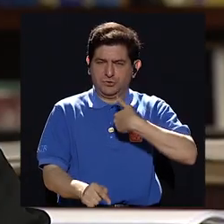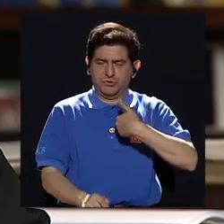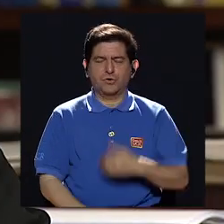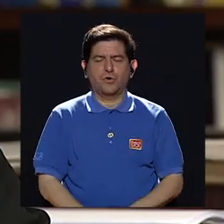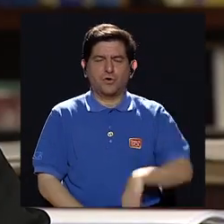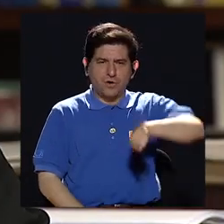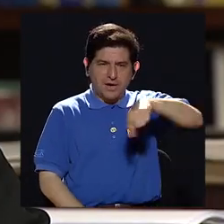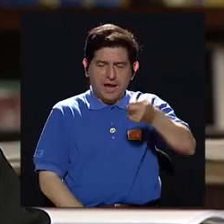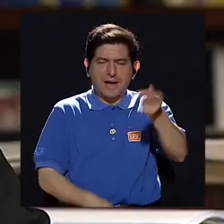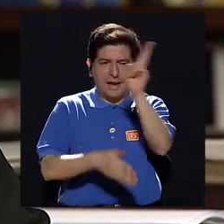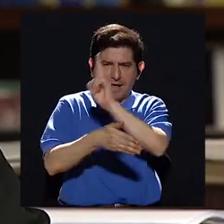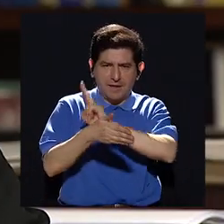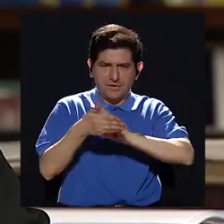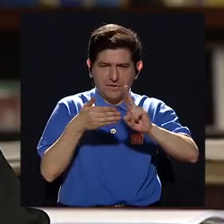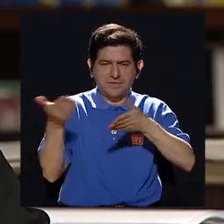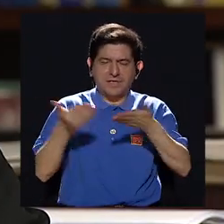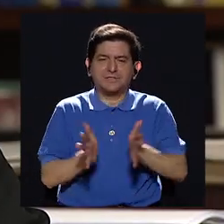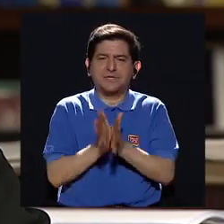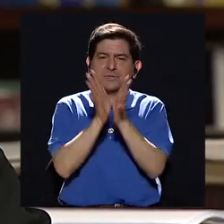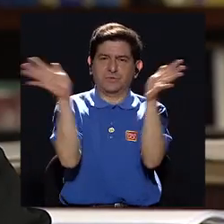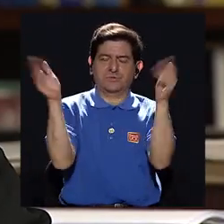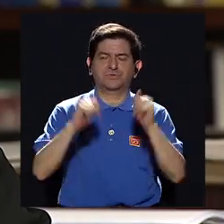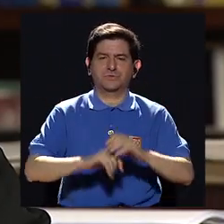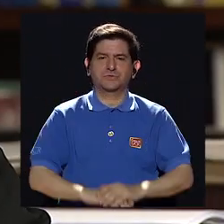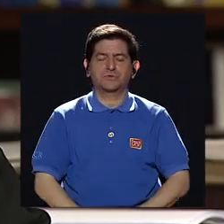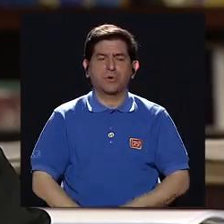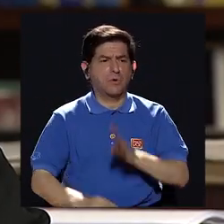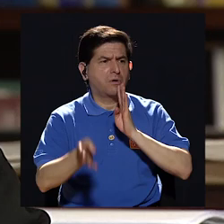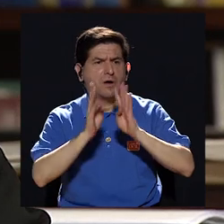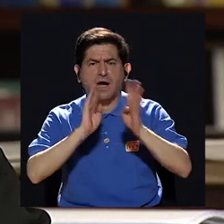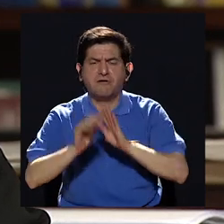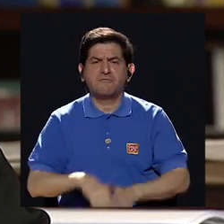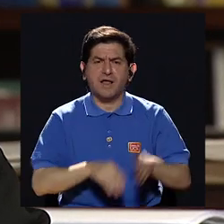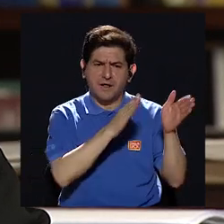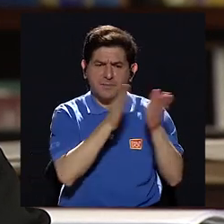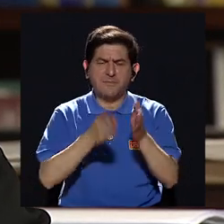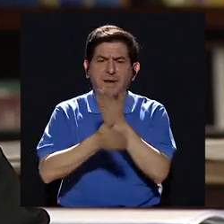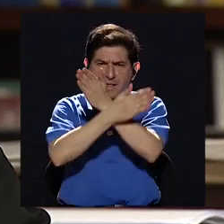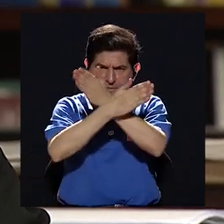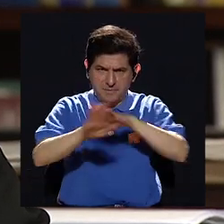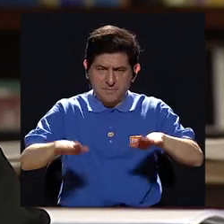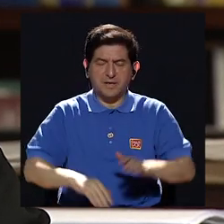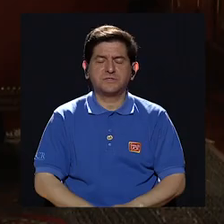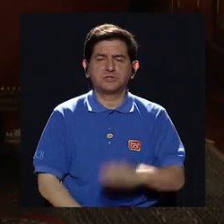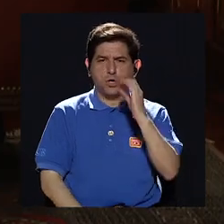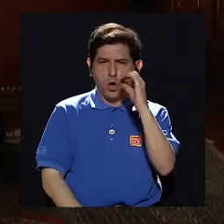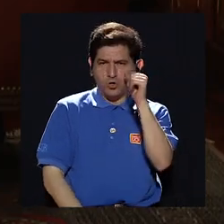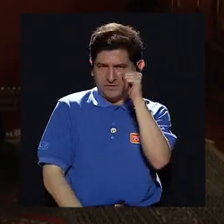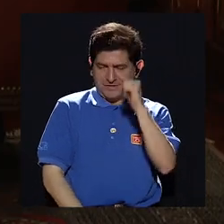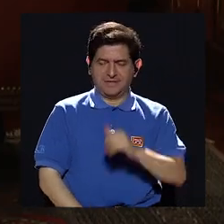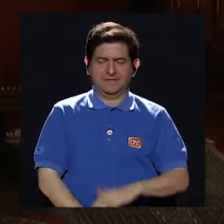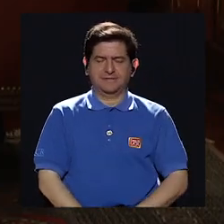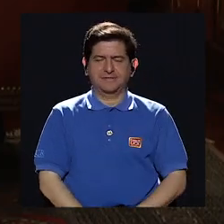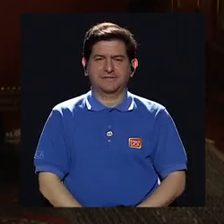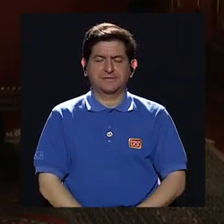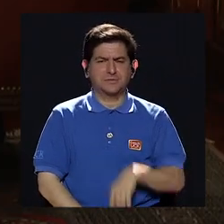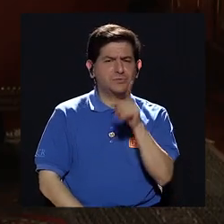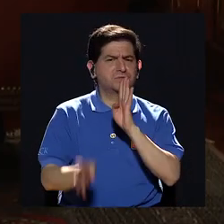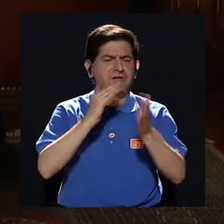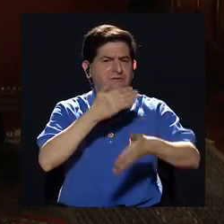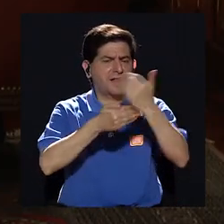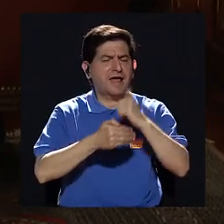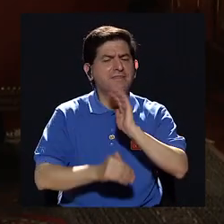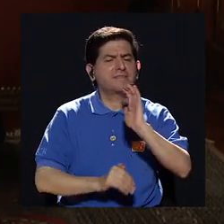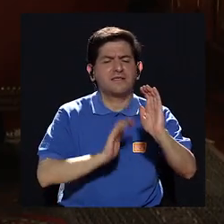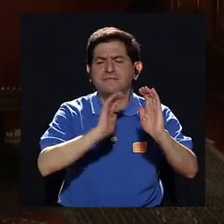todo desde un canal universitario de servicio público, conversando sobre el plan de paz con don Oscar Arias. Don Oscar, usted ahora